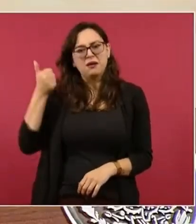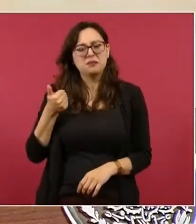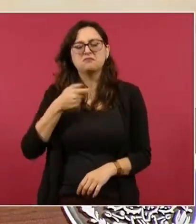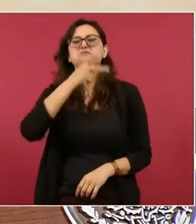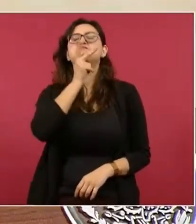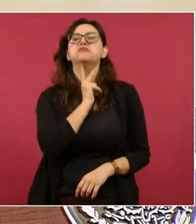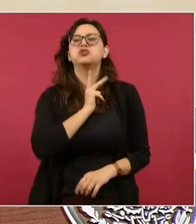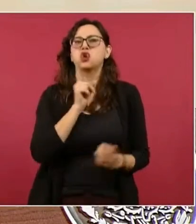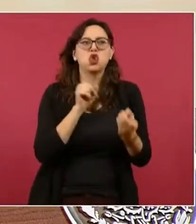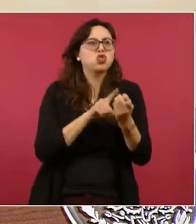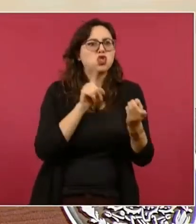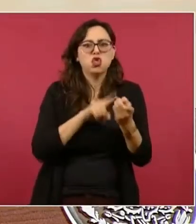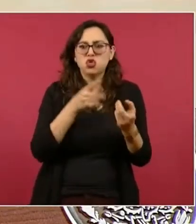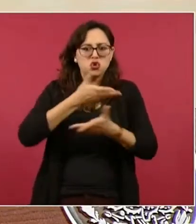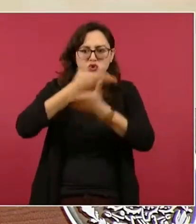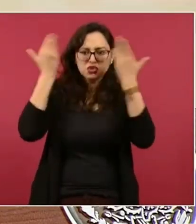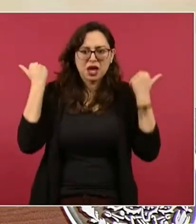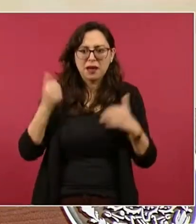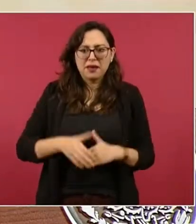Claro que sí.